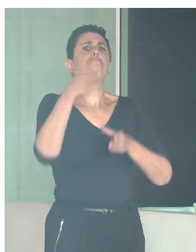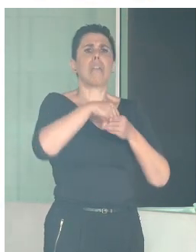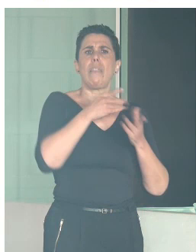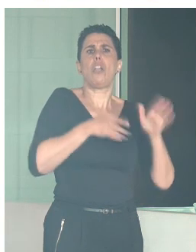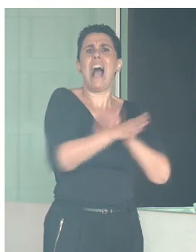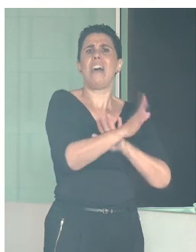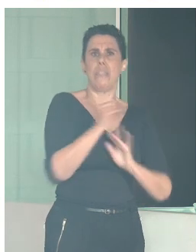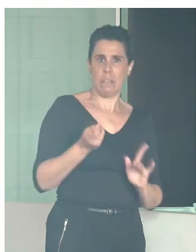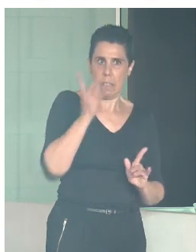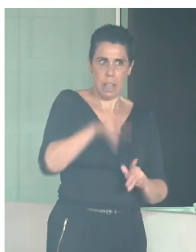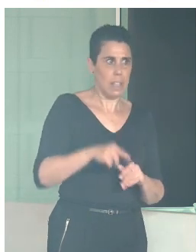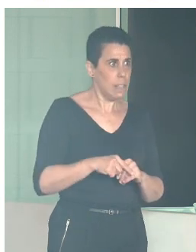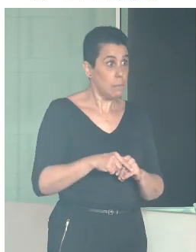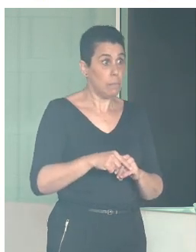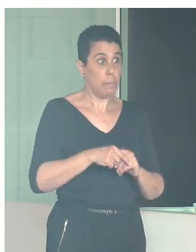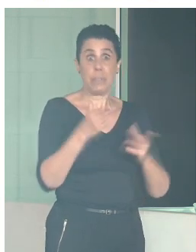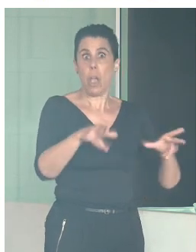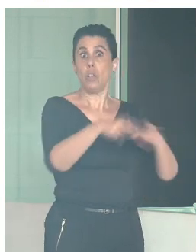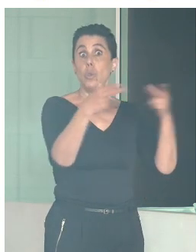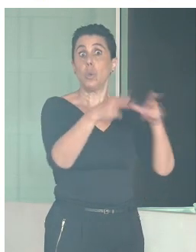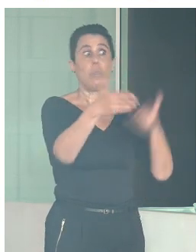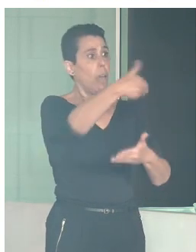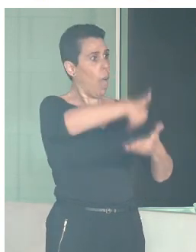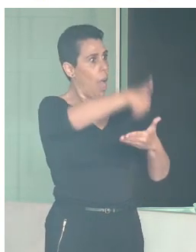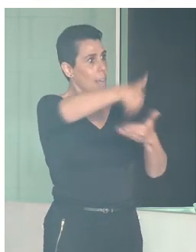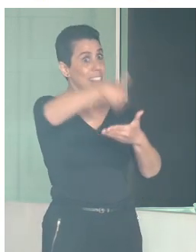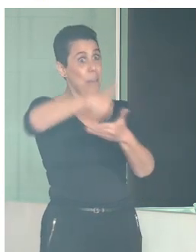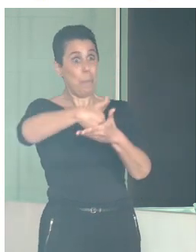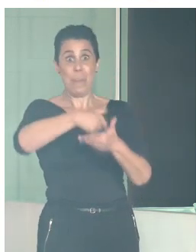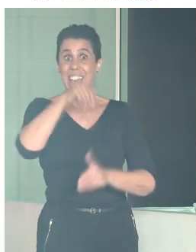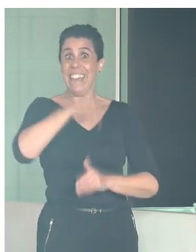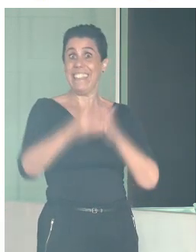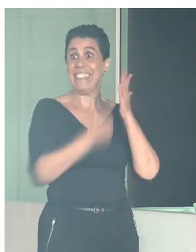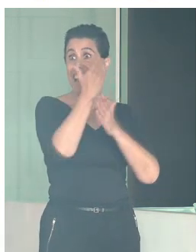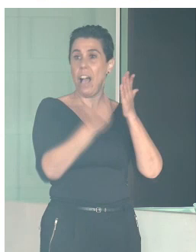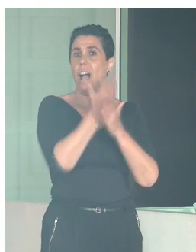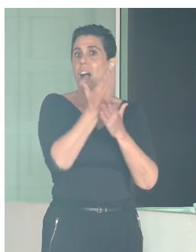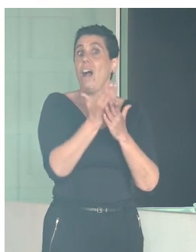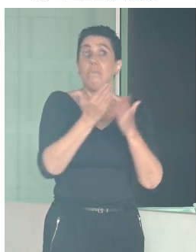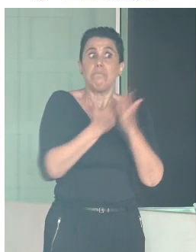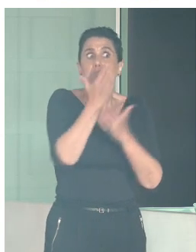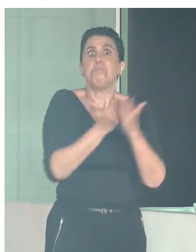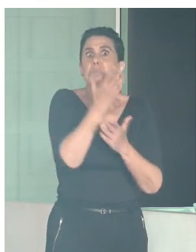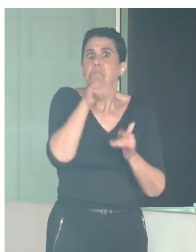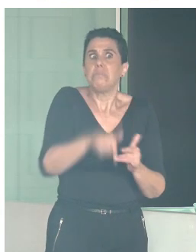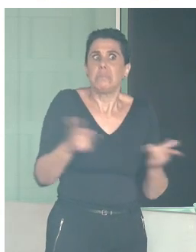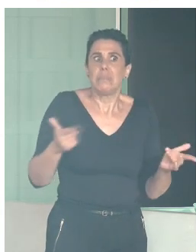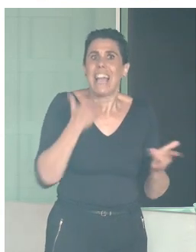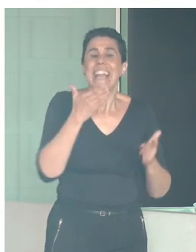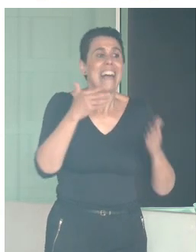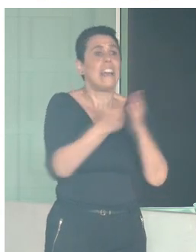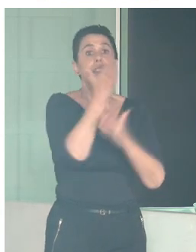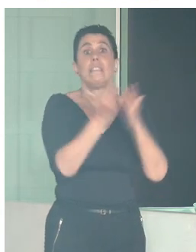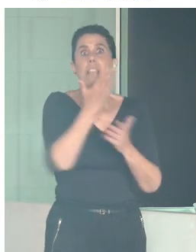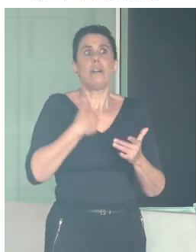Como decía, es una demanda social y en estas jornadas se pone de manifiesto que no es incompatible el